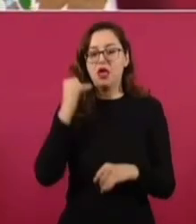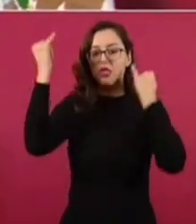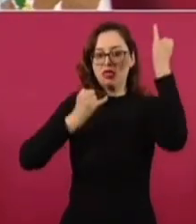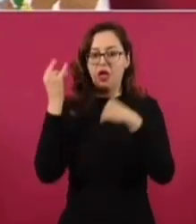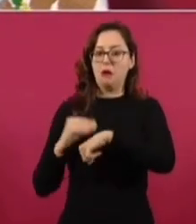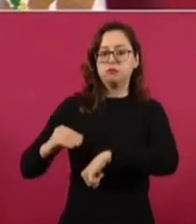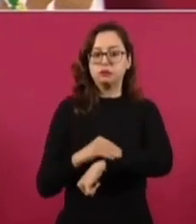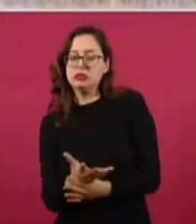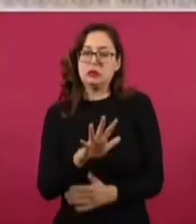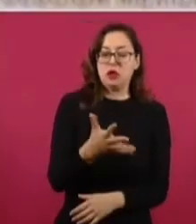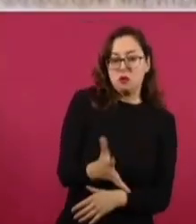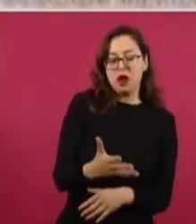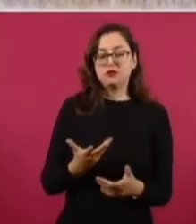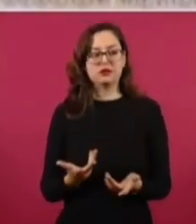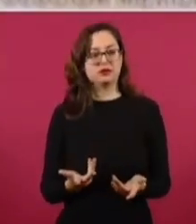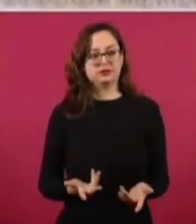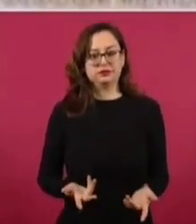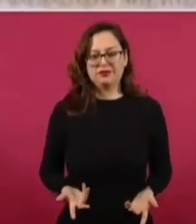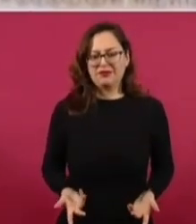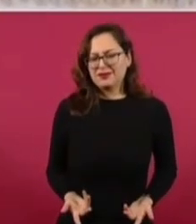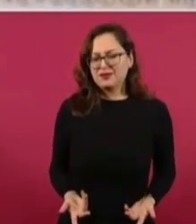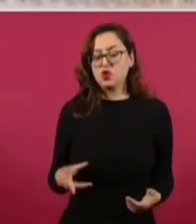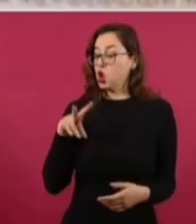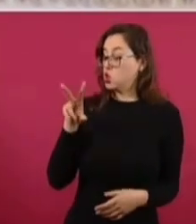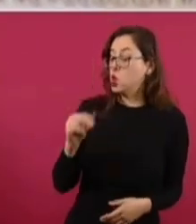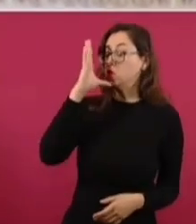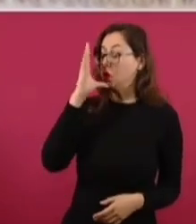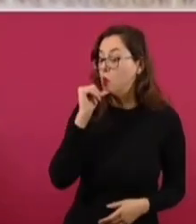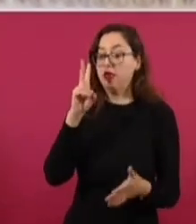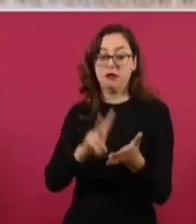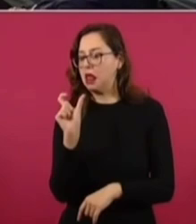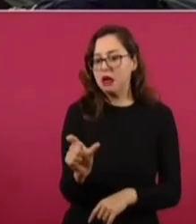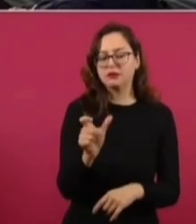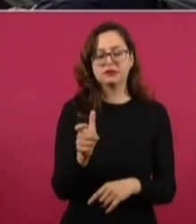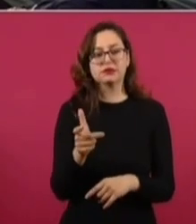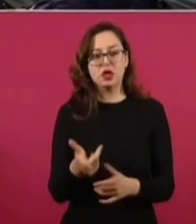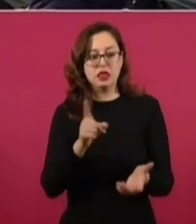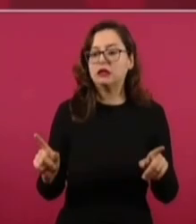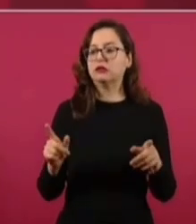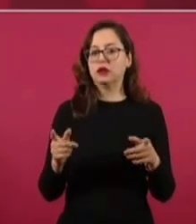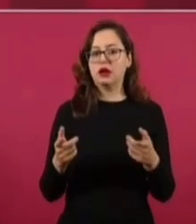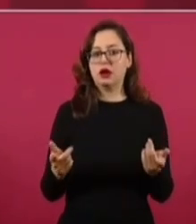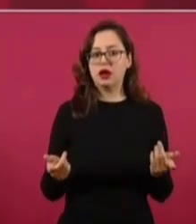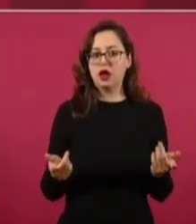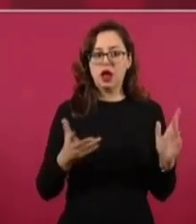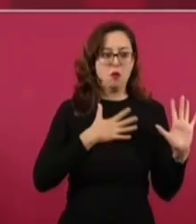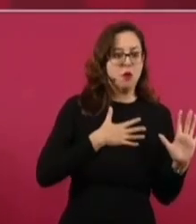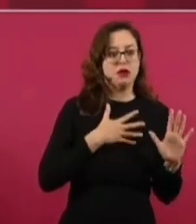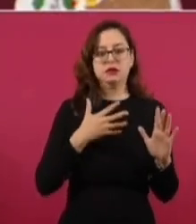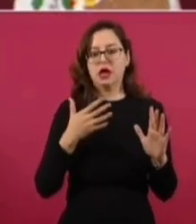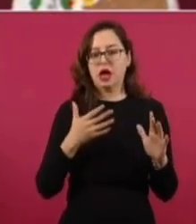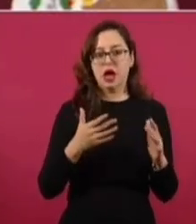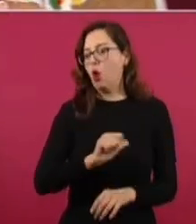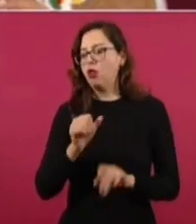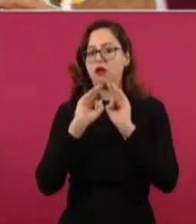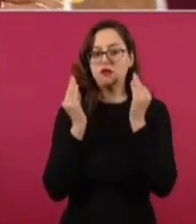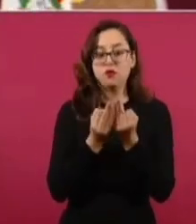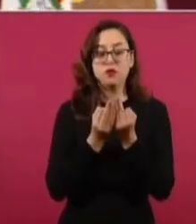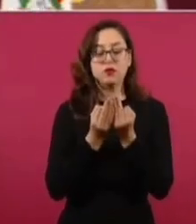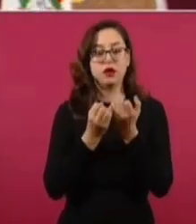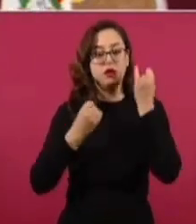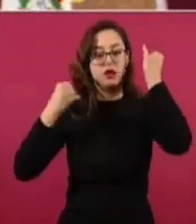justificaciones leguleyas de que no es así, porque técnicamente en lo jurídico sí existe el compromiso, porque en los anexos,